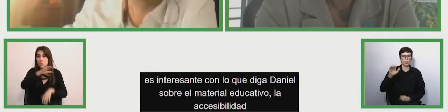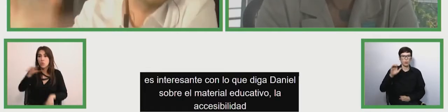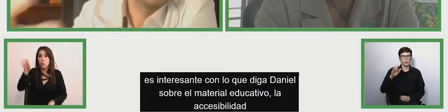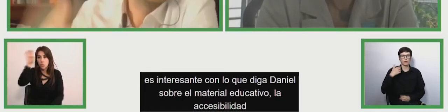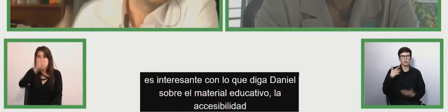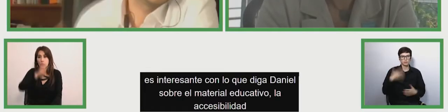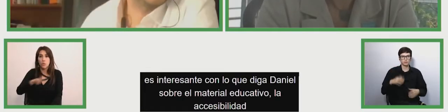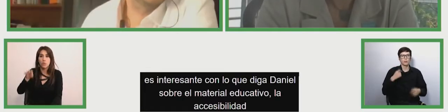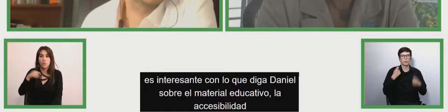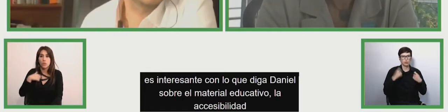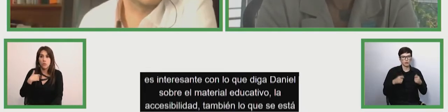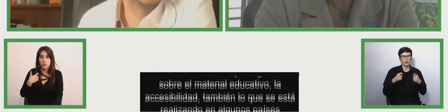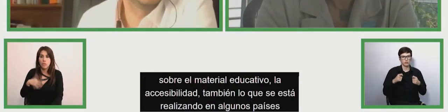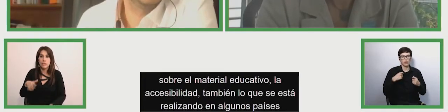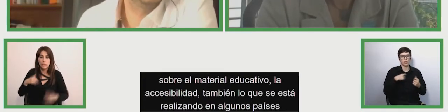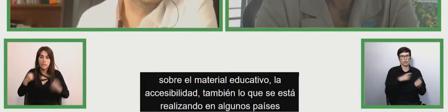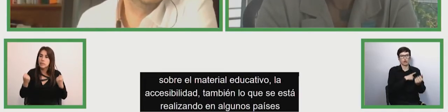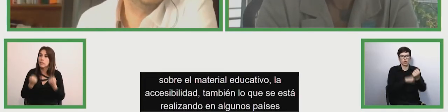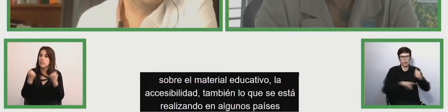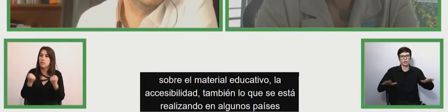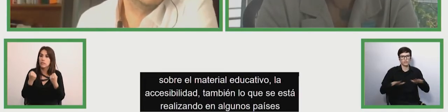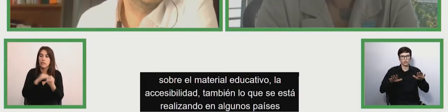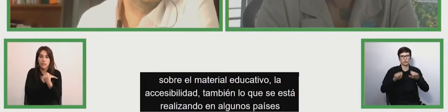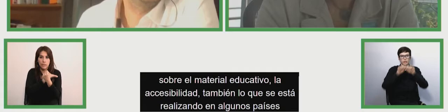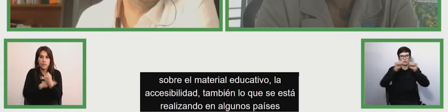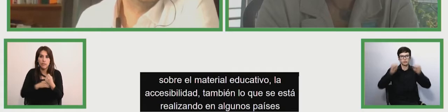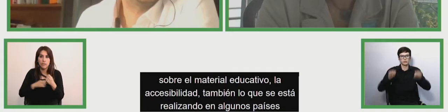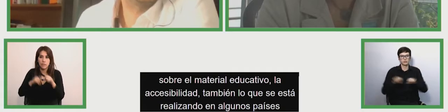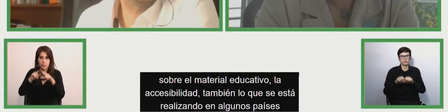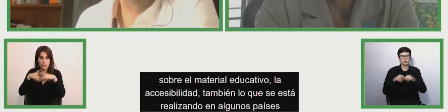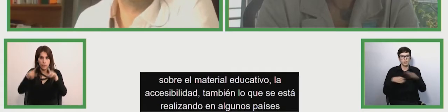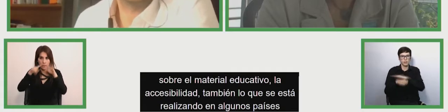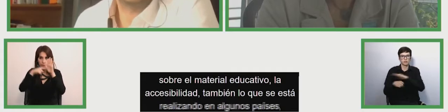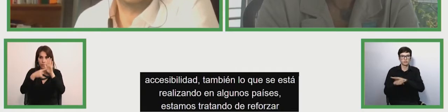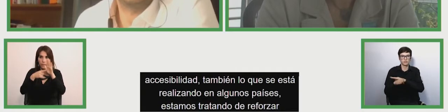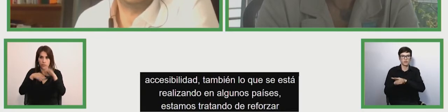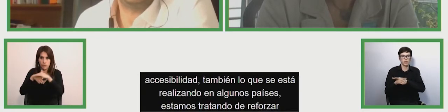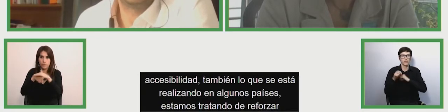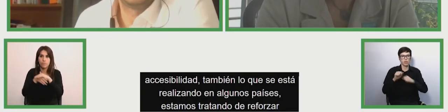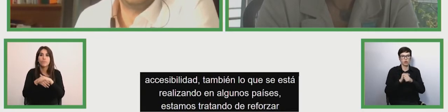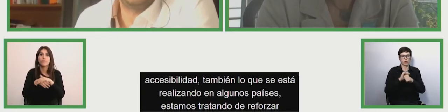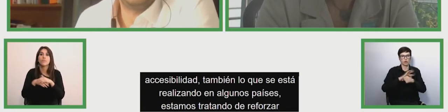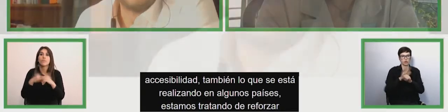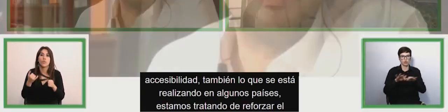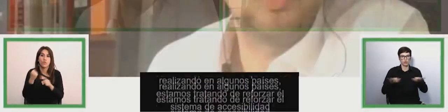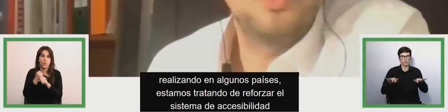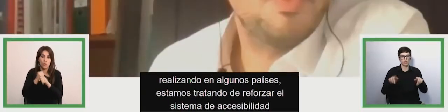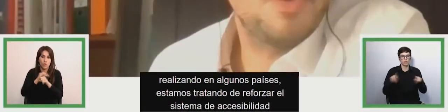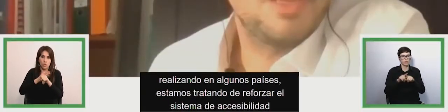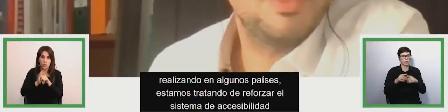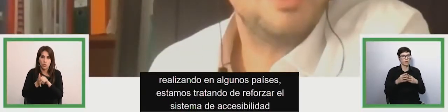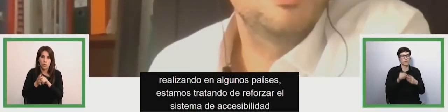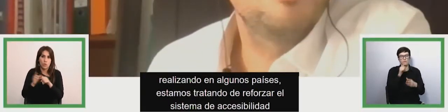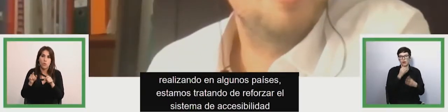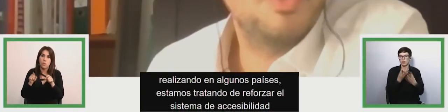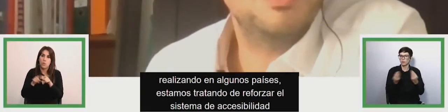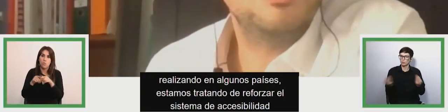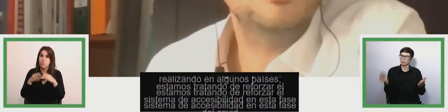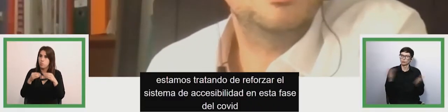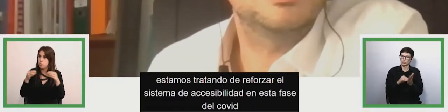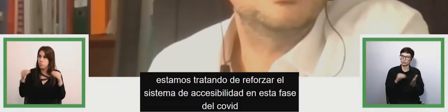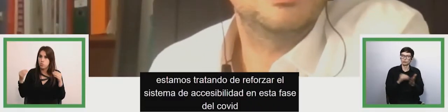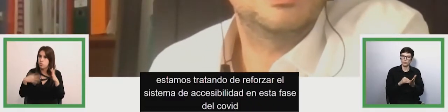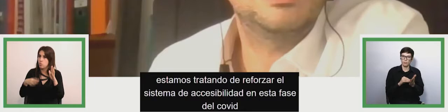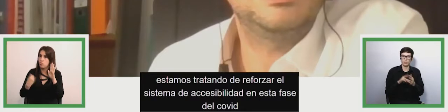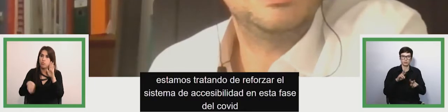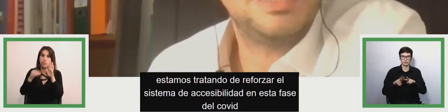tratando de reforzar el sistema de accesibilidad en esta fase de COVID. Hay muchísimo por hacer, pero bien